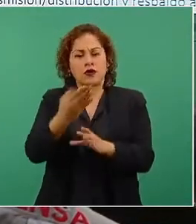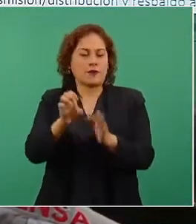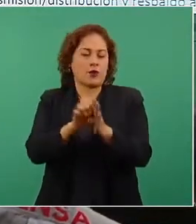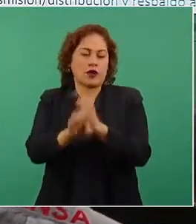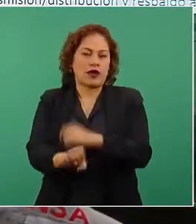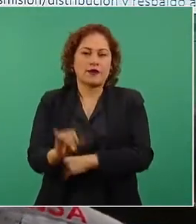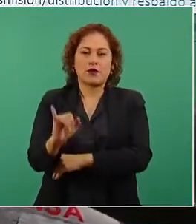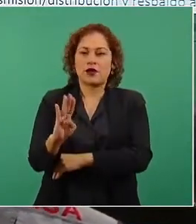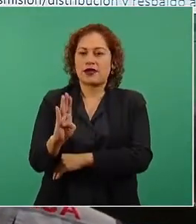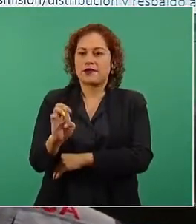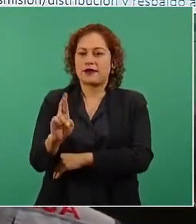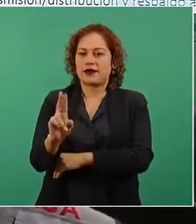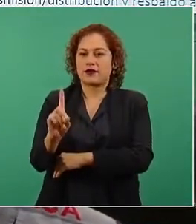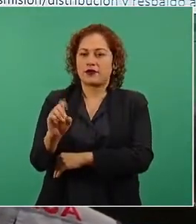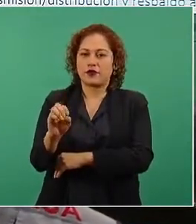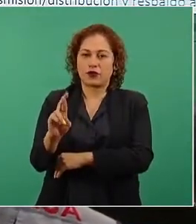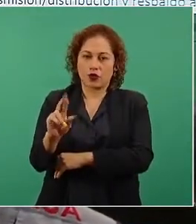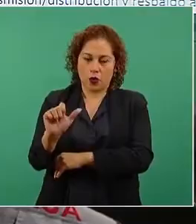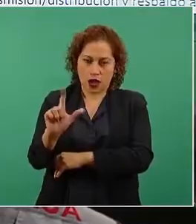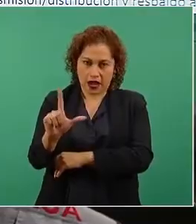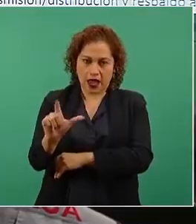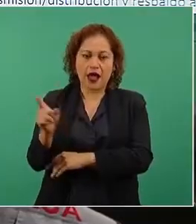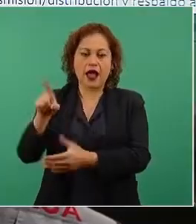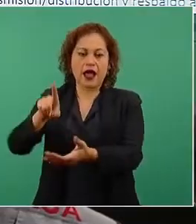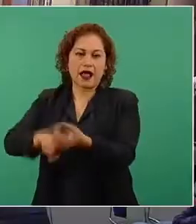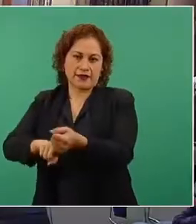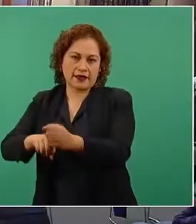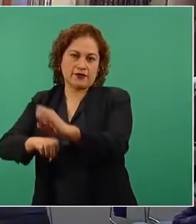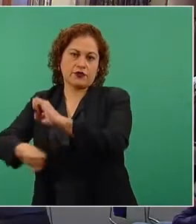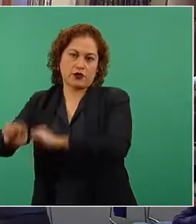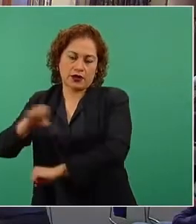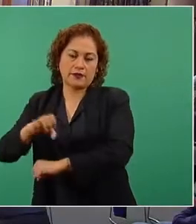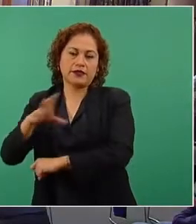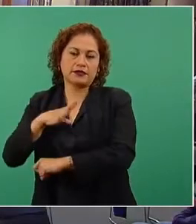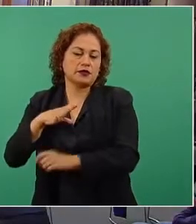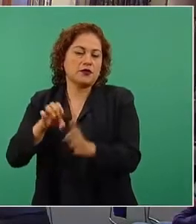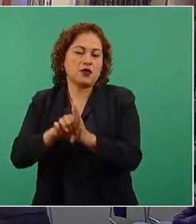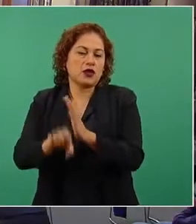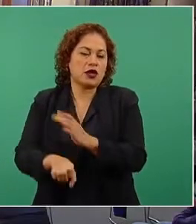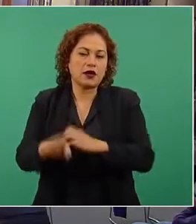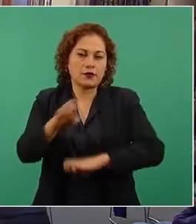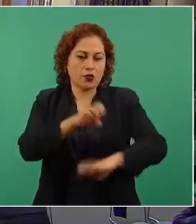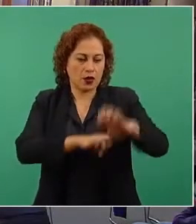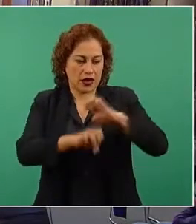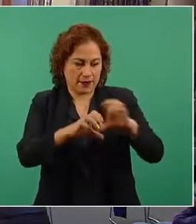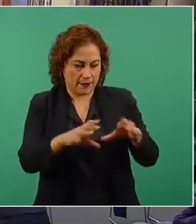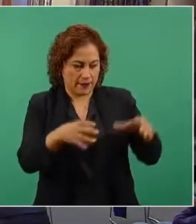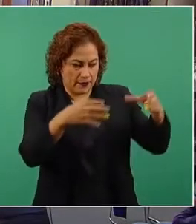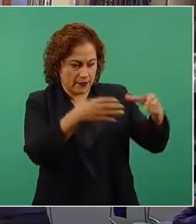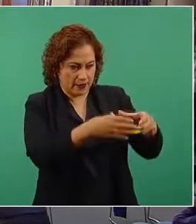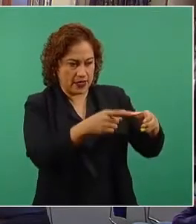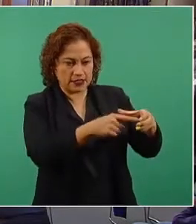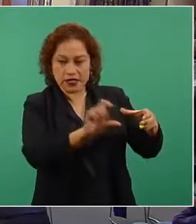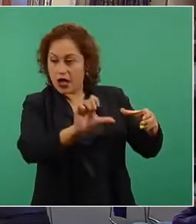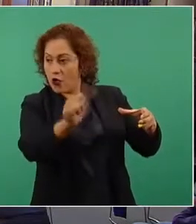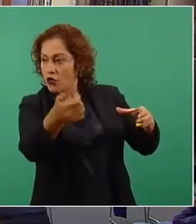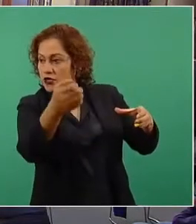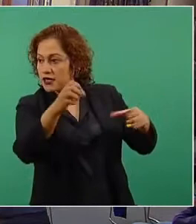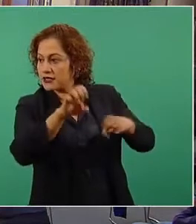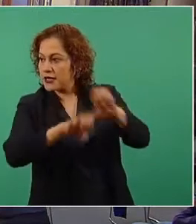tiene a socios como estas empresas que acabo de mencionar y muchas otras. Por cierto, está